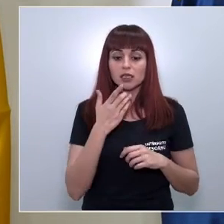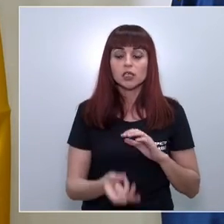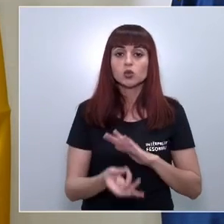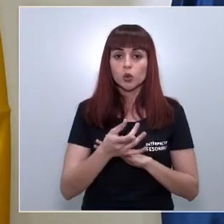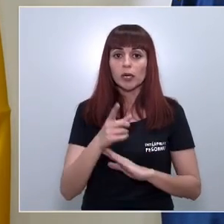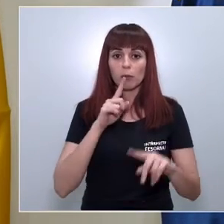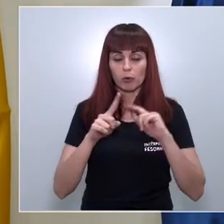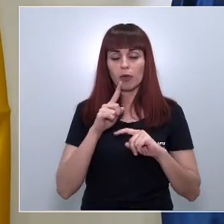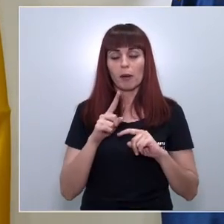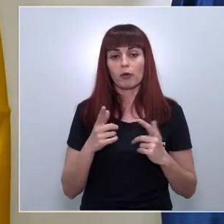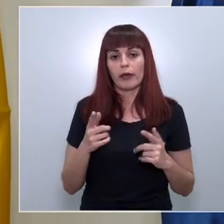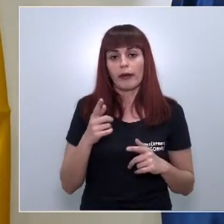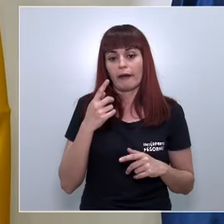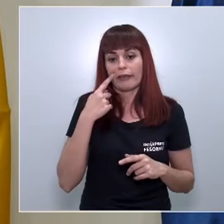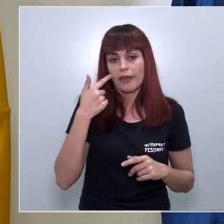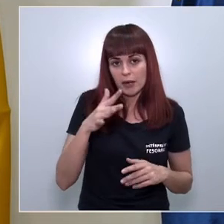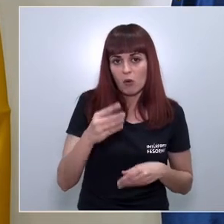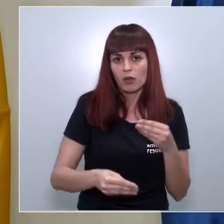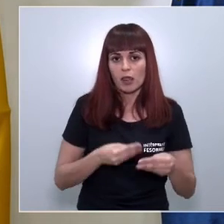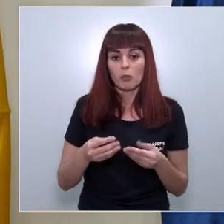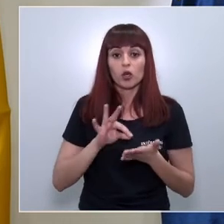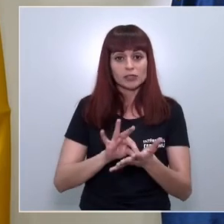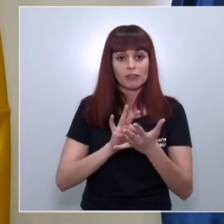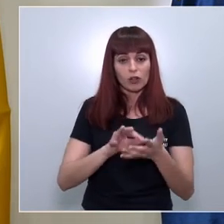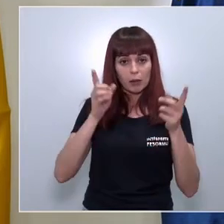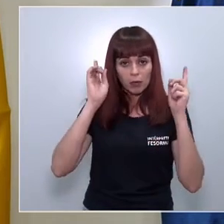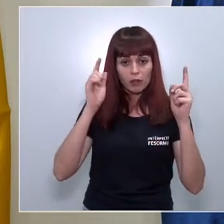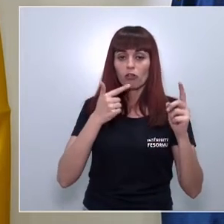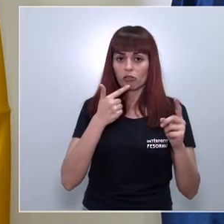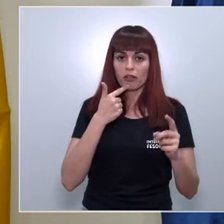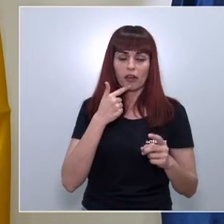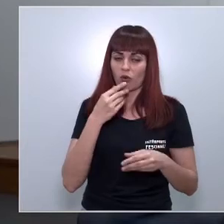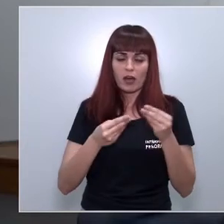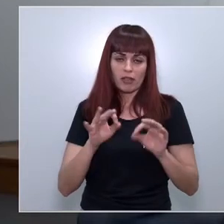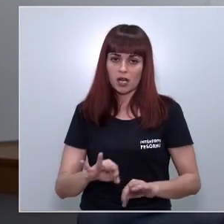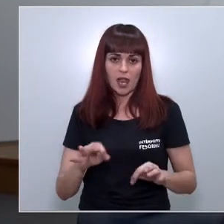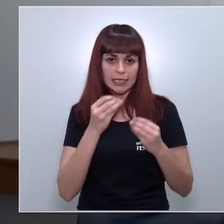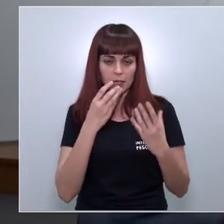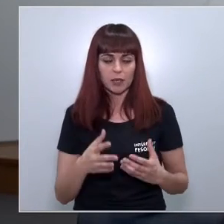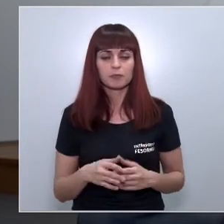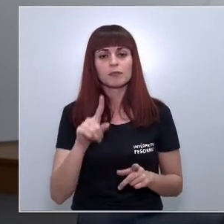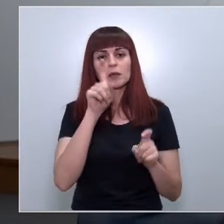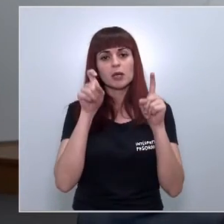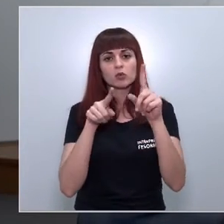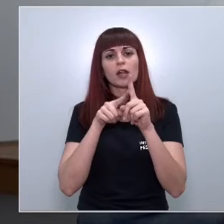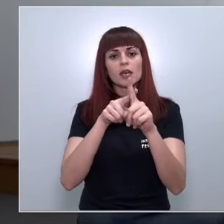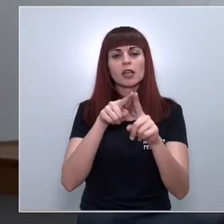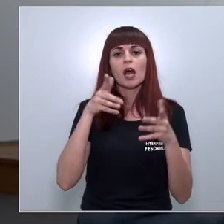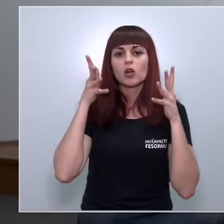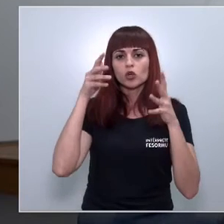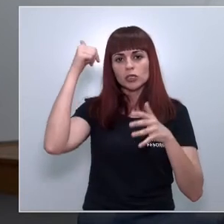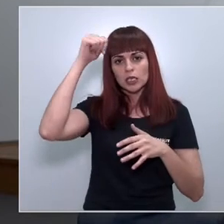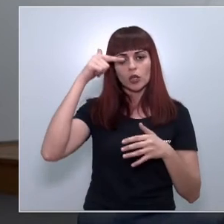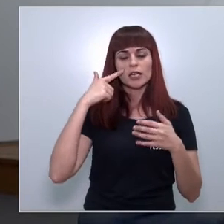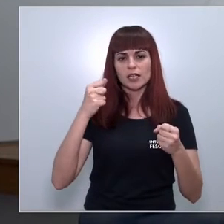tomaríamos medidas pero ahí no hay ninguna alerta y los servicios de prevención no nos han dicho que tuviéramos que hacer nada al respecto Pregunta también para el consejero de salud